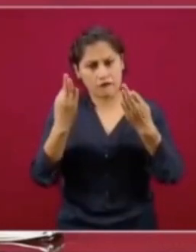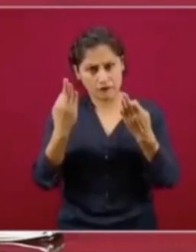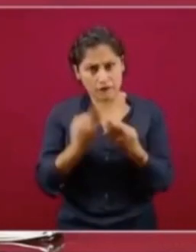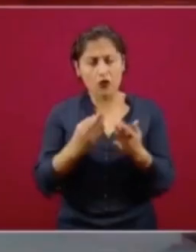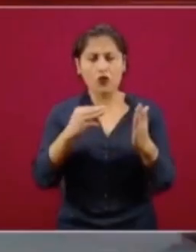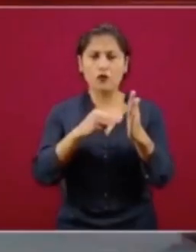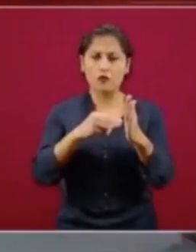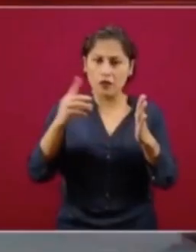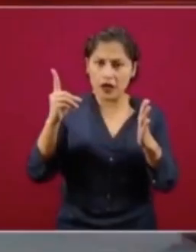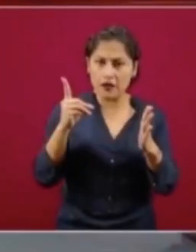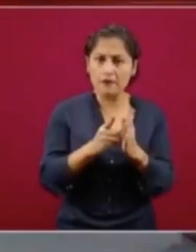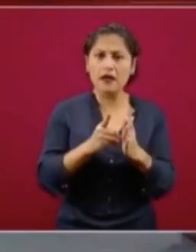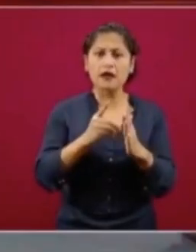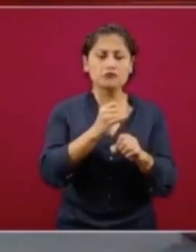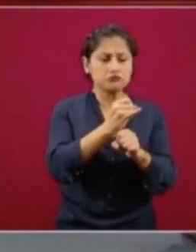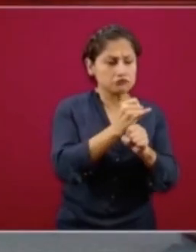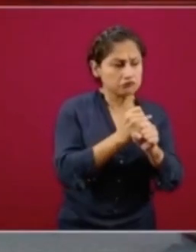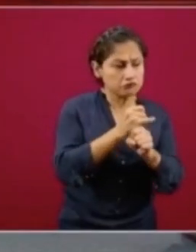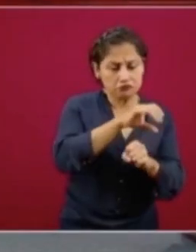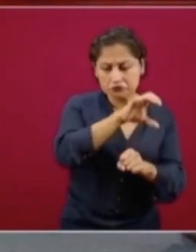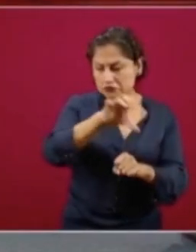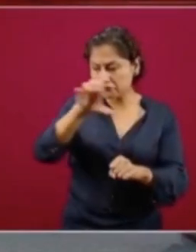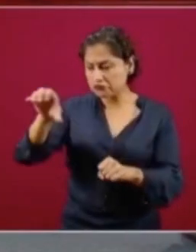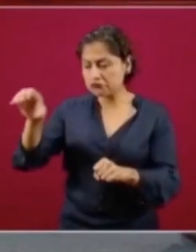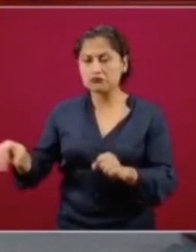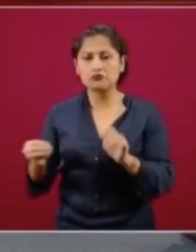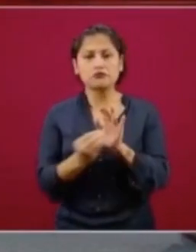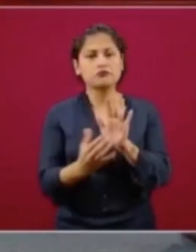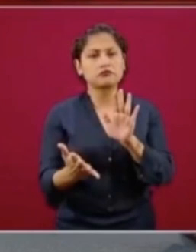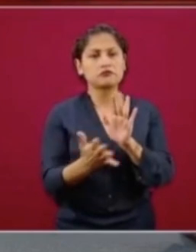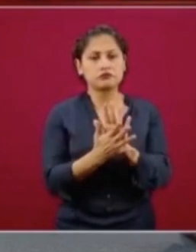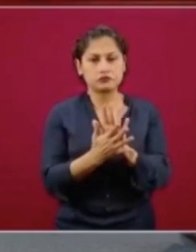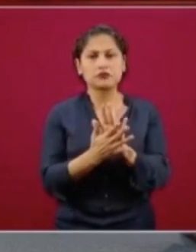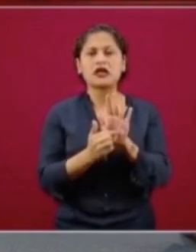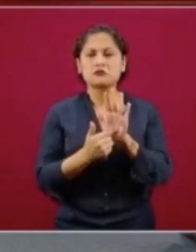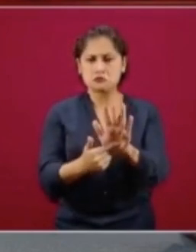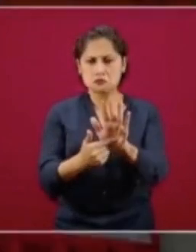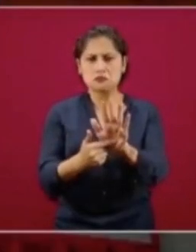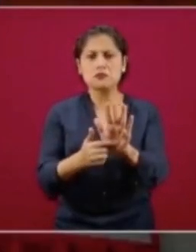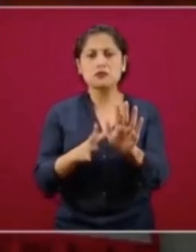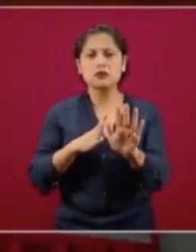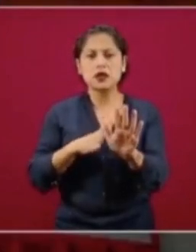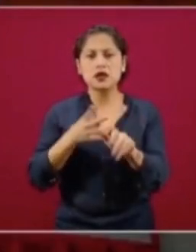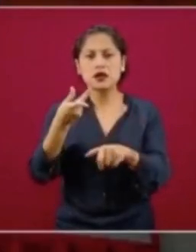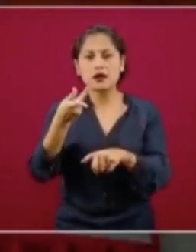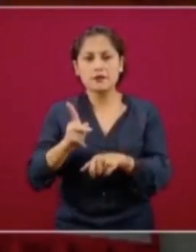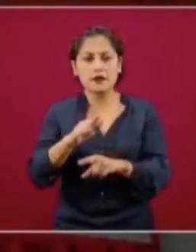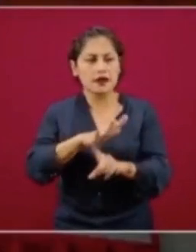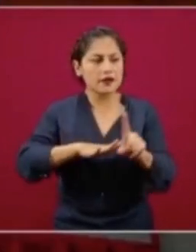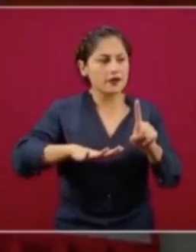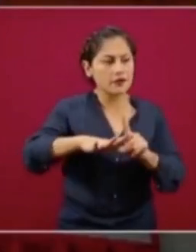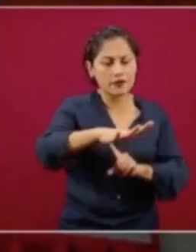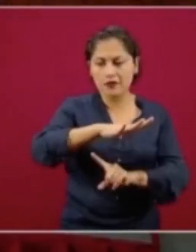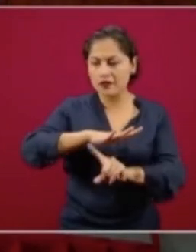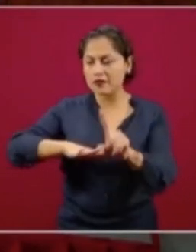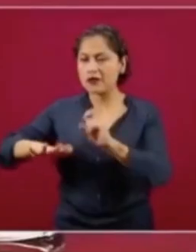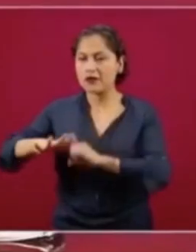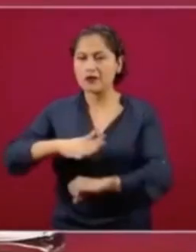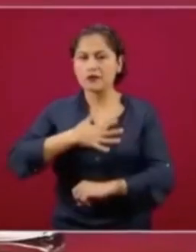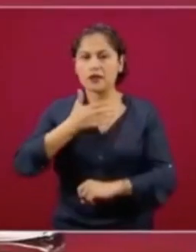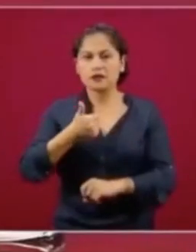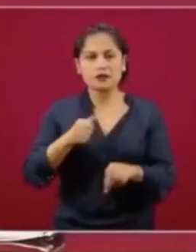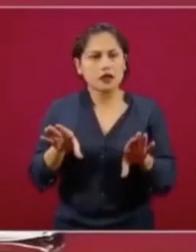diagnóstico que vemos en territorio, pero cómo generamos ese estado de bienestar, pues haciendo posible estos